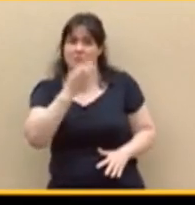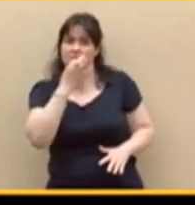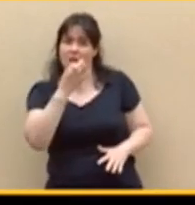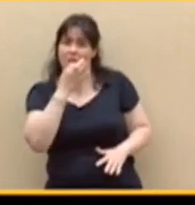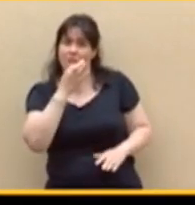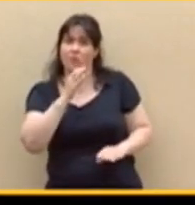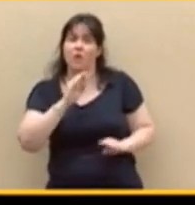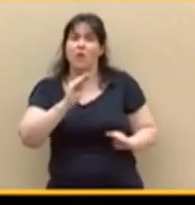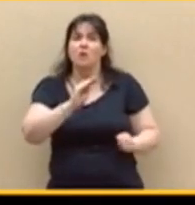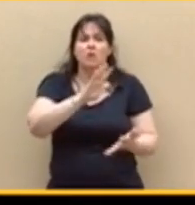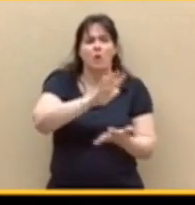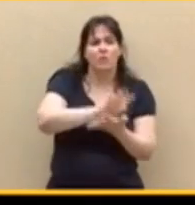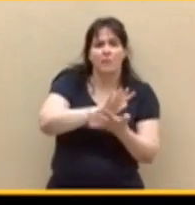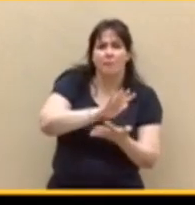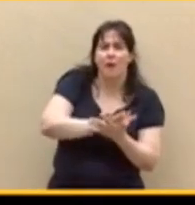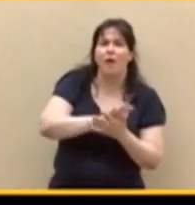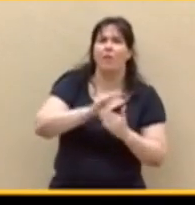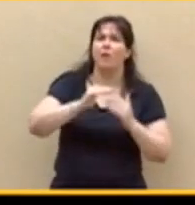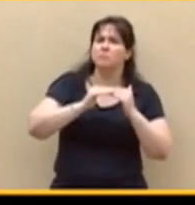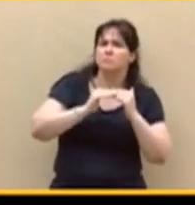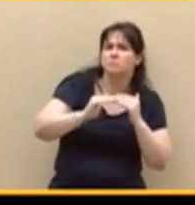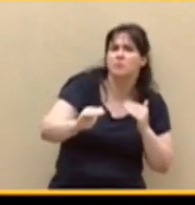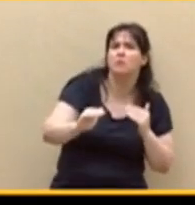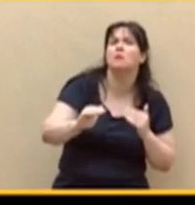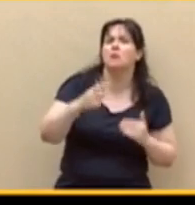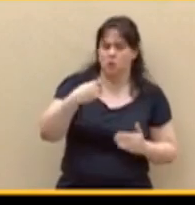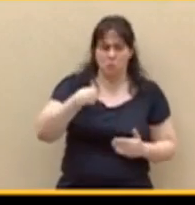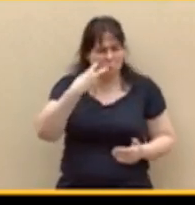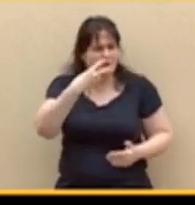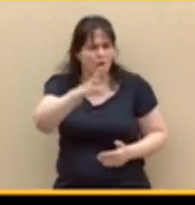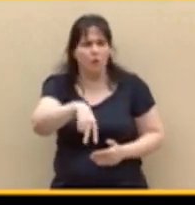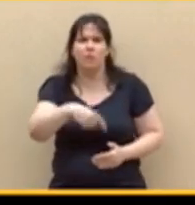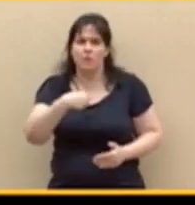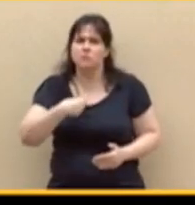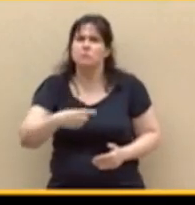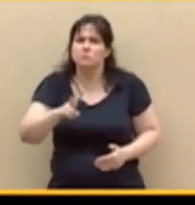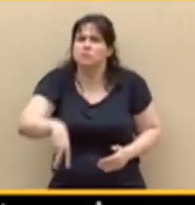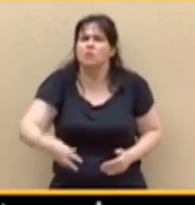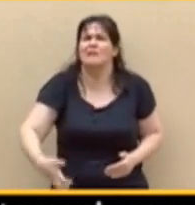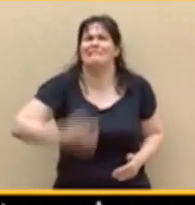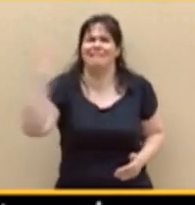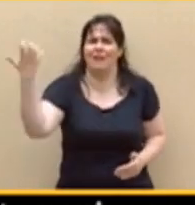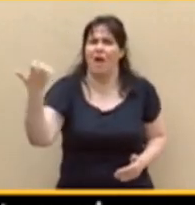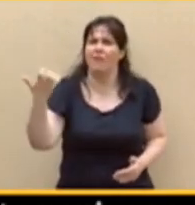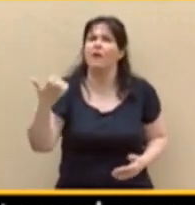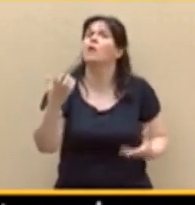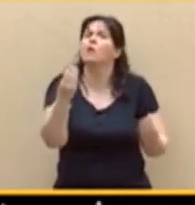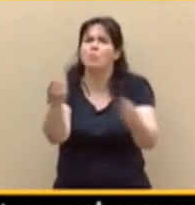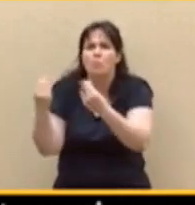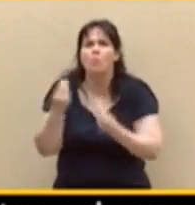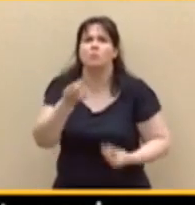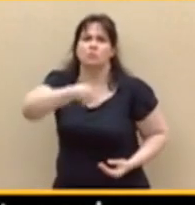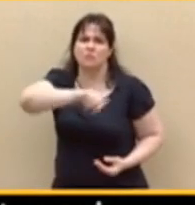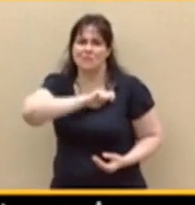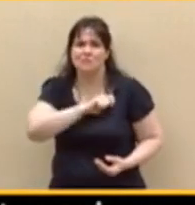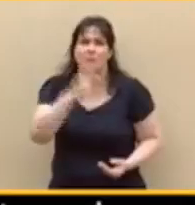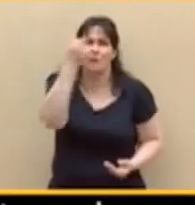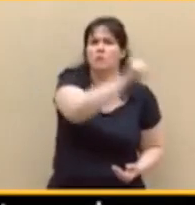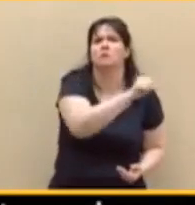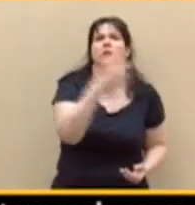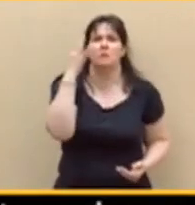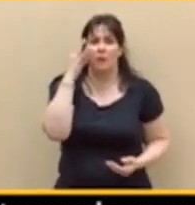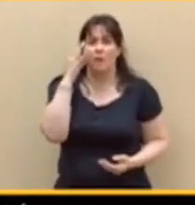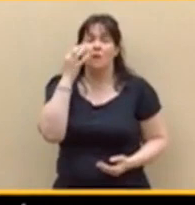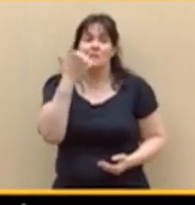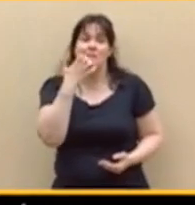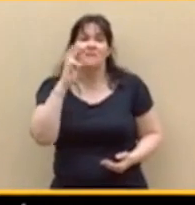su mesura y hay algo que le voy a reconocer. Yo estoy indignada, como están muchos españoles y muchas españolas, cuando ven día